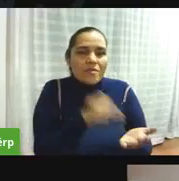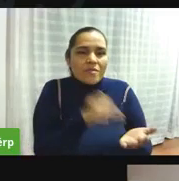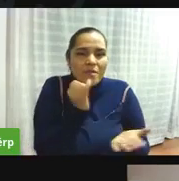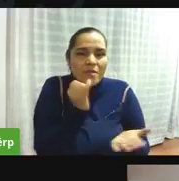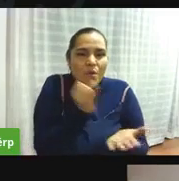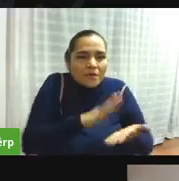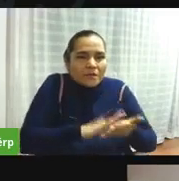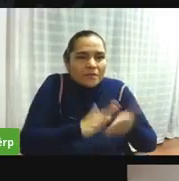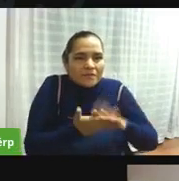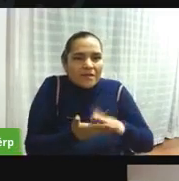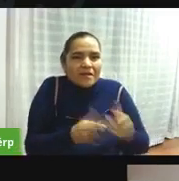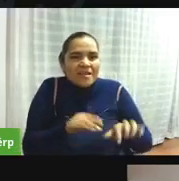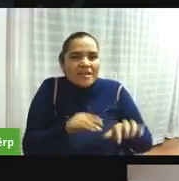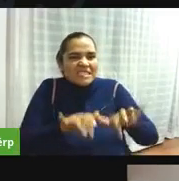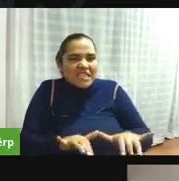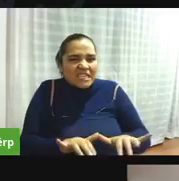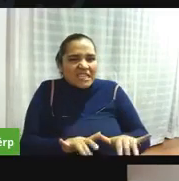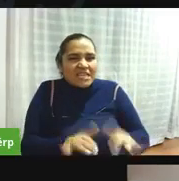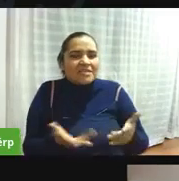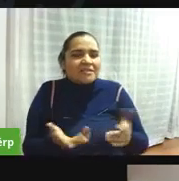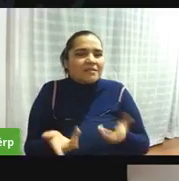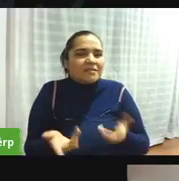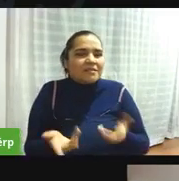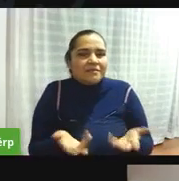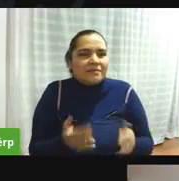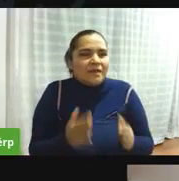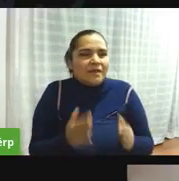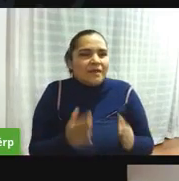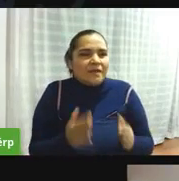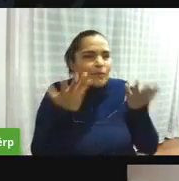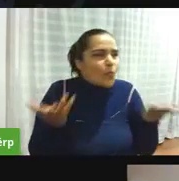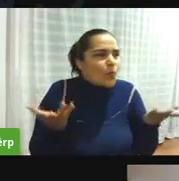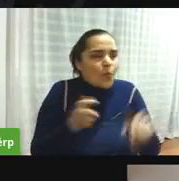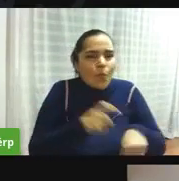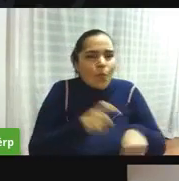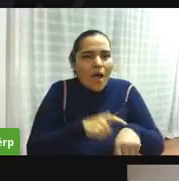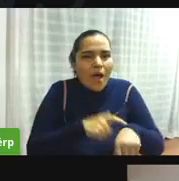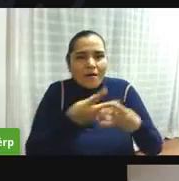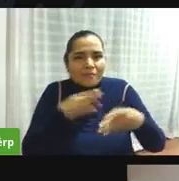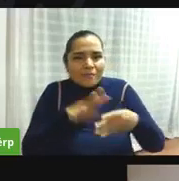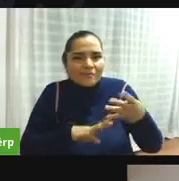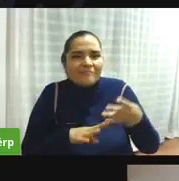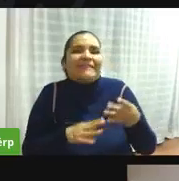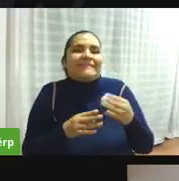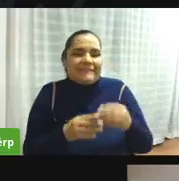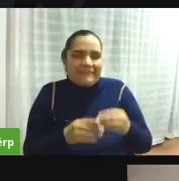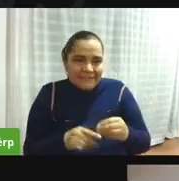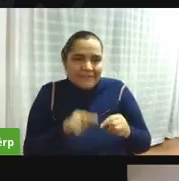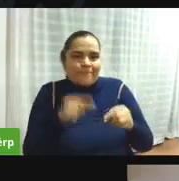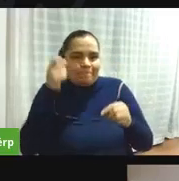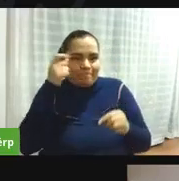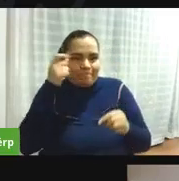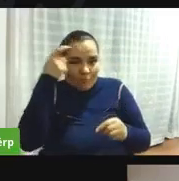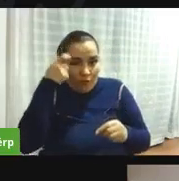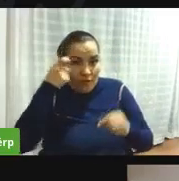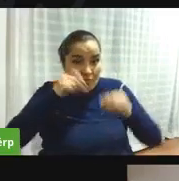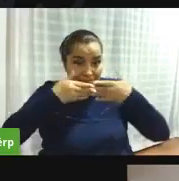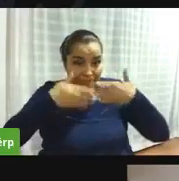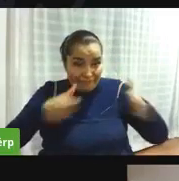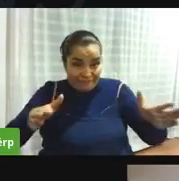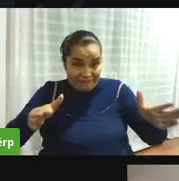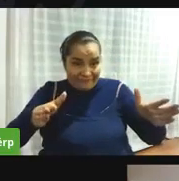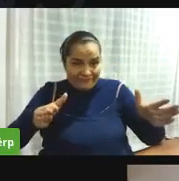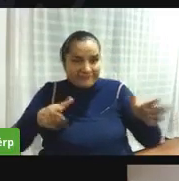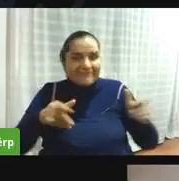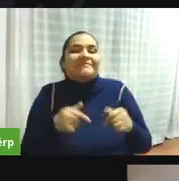horas atienden dónde está ubicada porque esto es parte del ejercicio del gobierno abierto de las nuevas tecnologías que nos van a permitir que la gente conozca